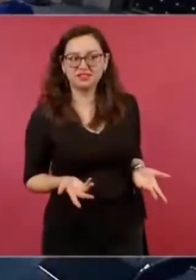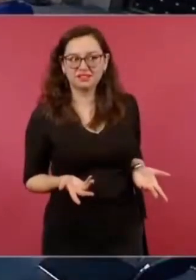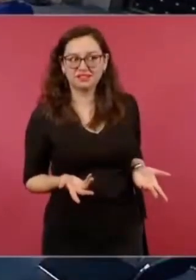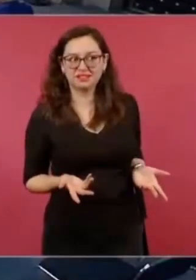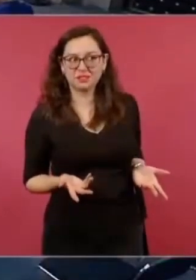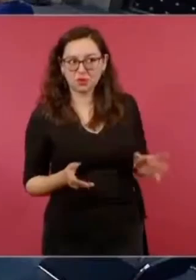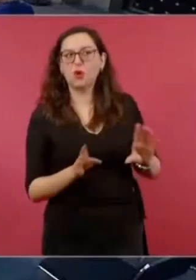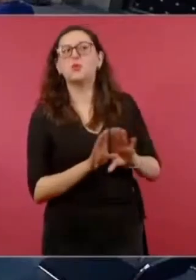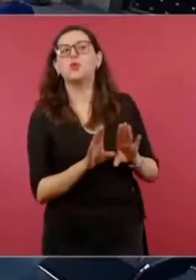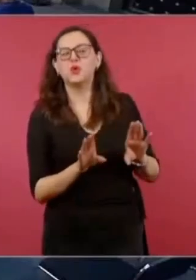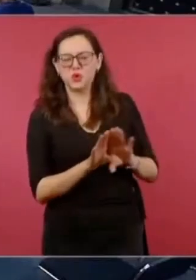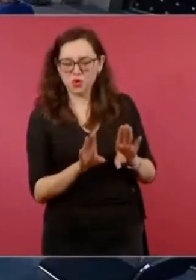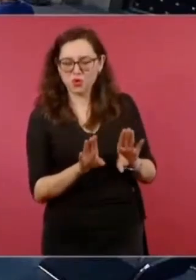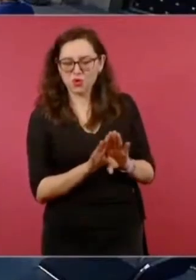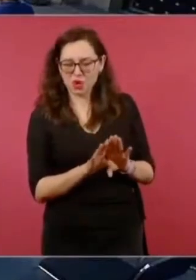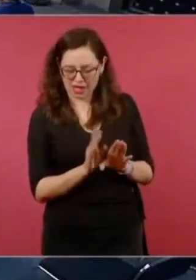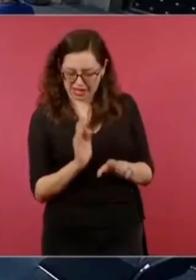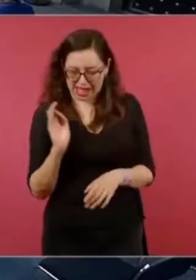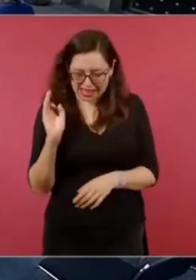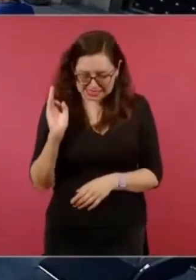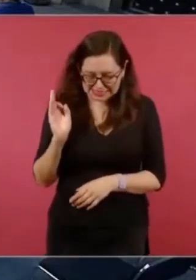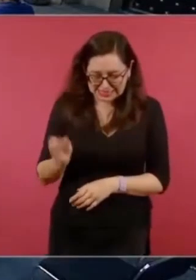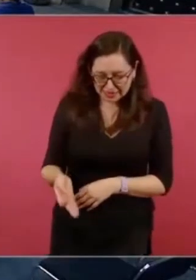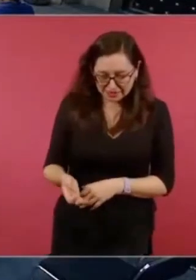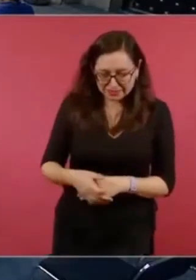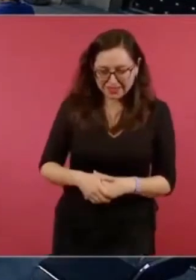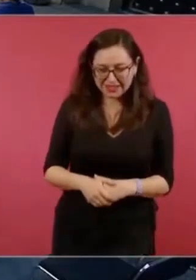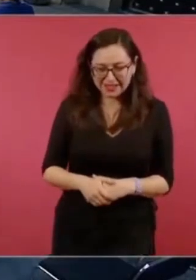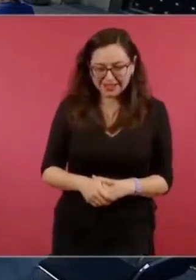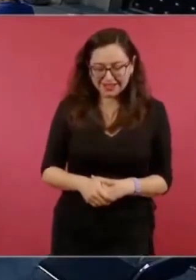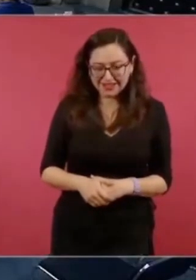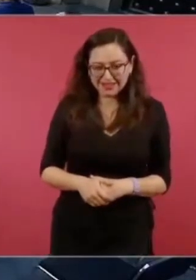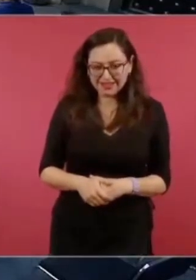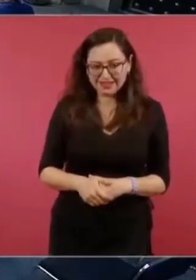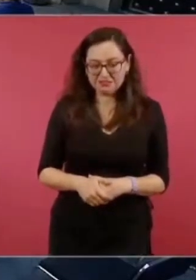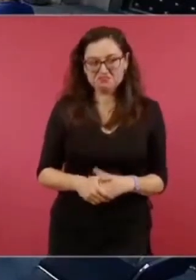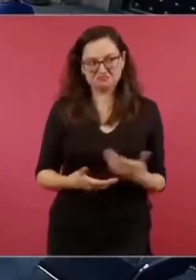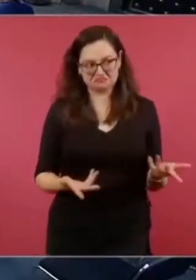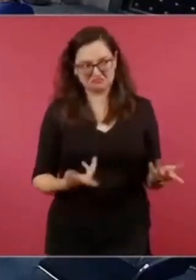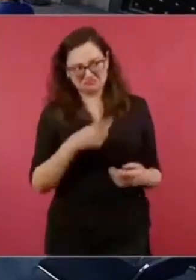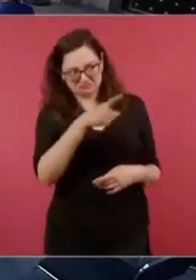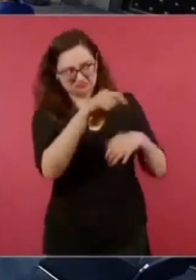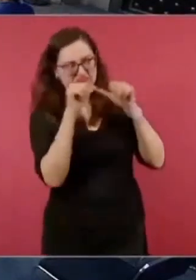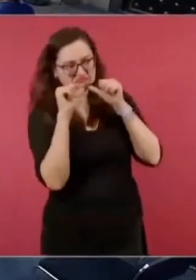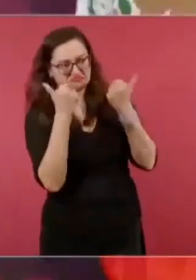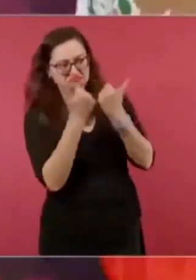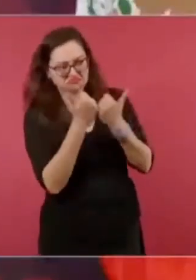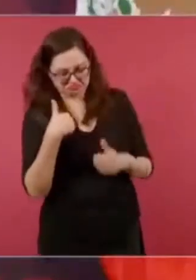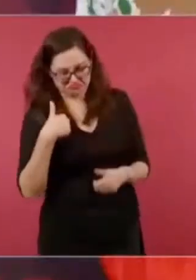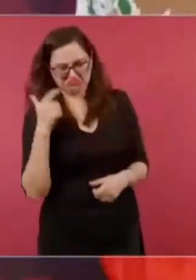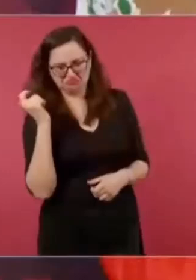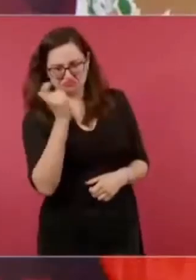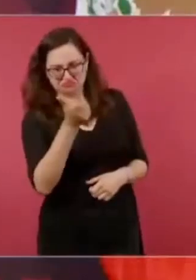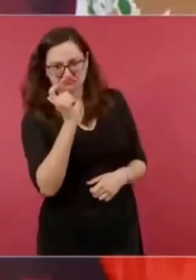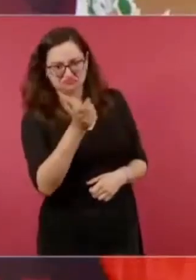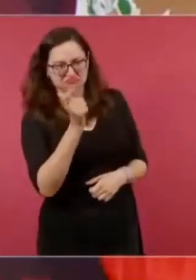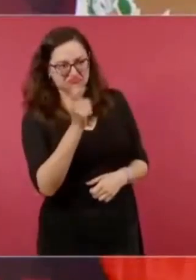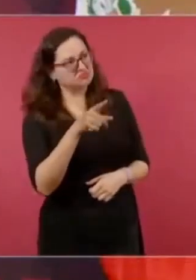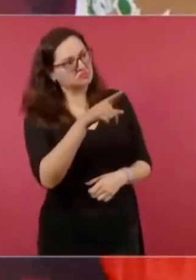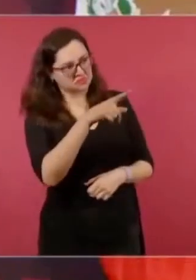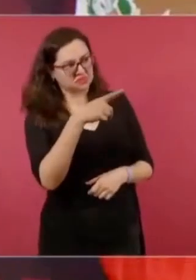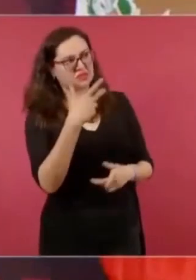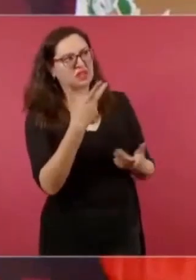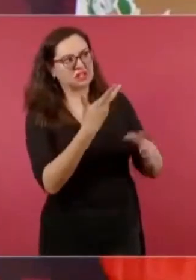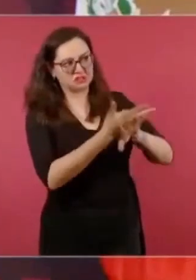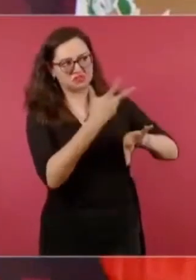la corrupción en Estados Unidos, el militarismo en Estados Unidos,